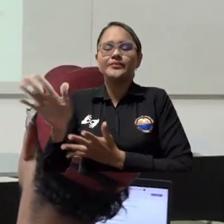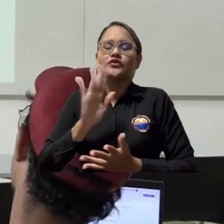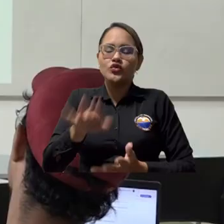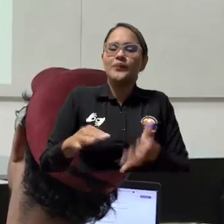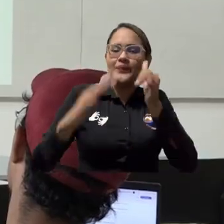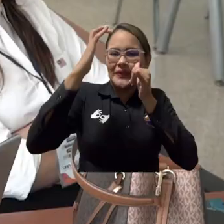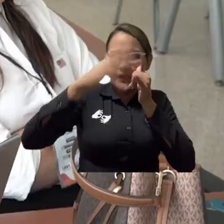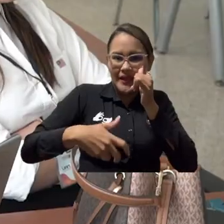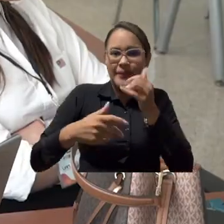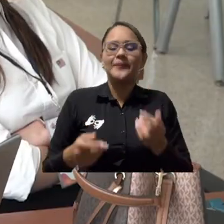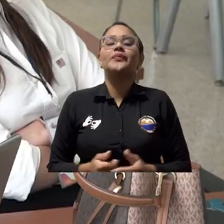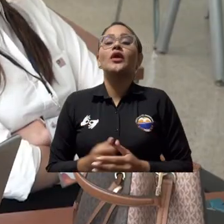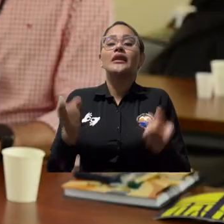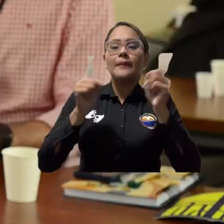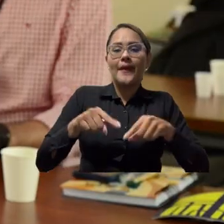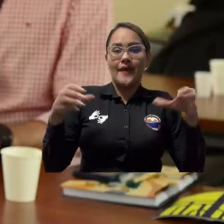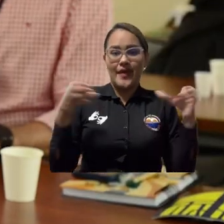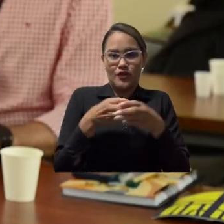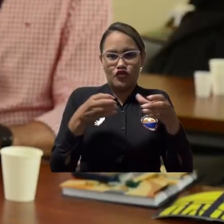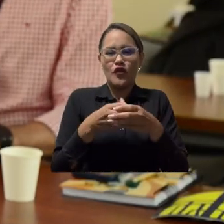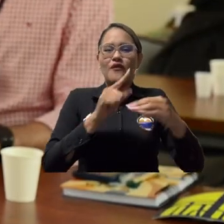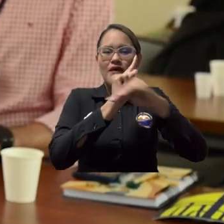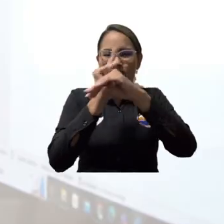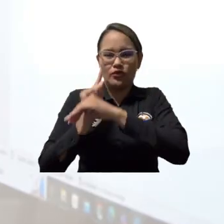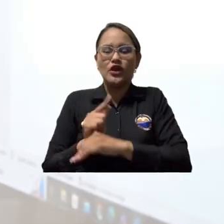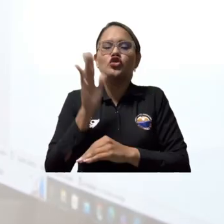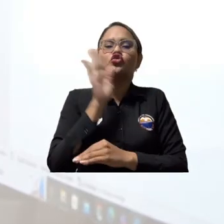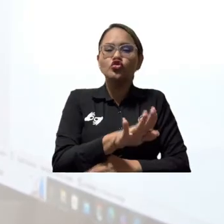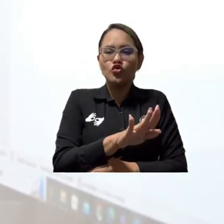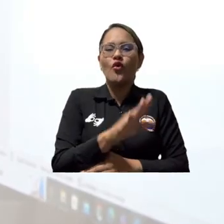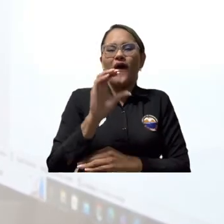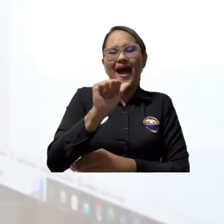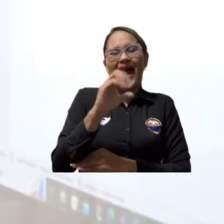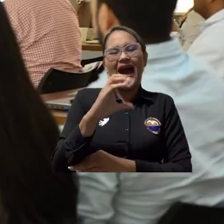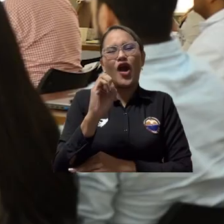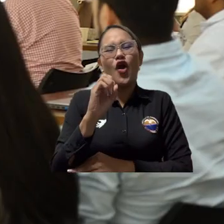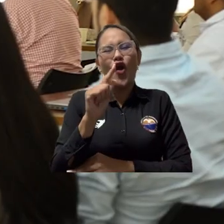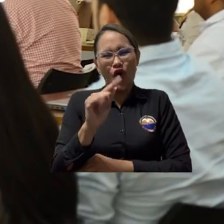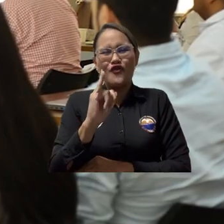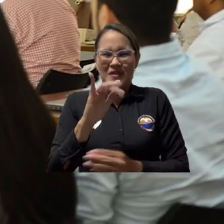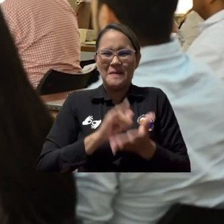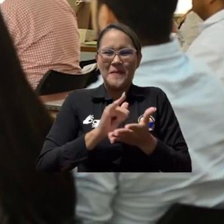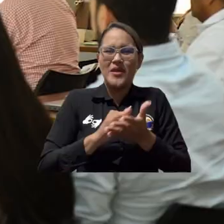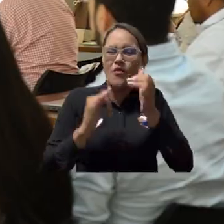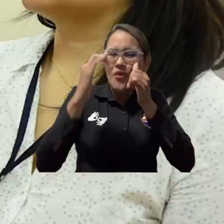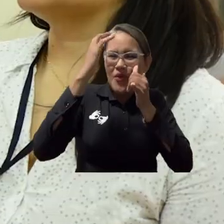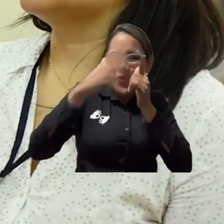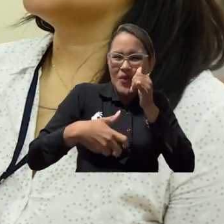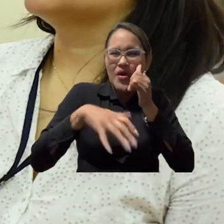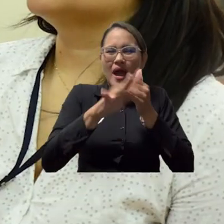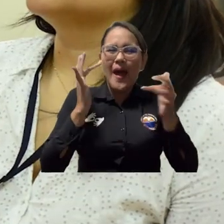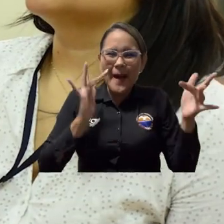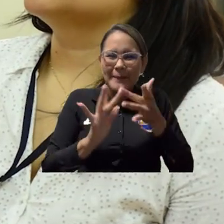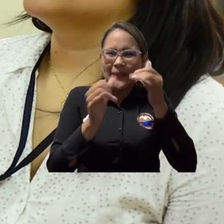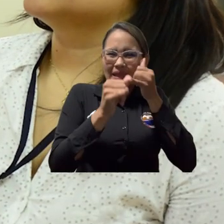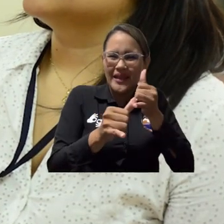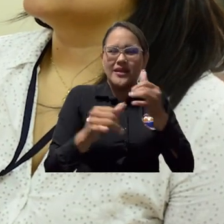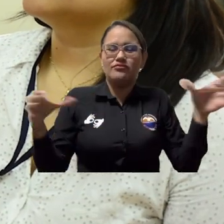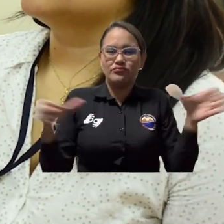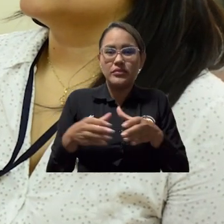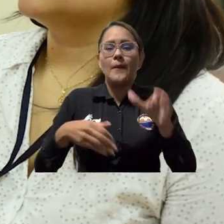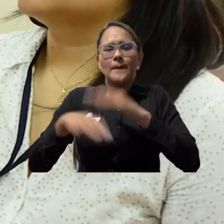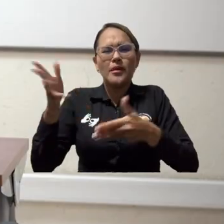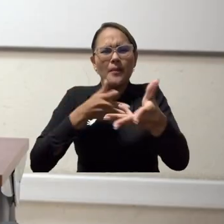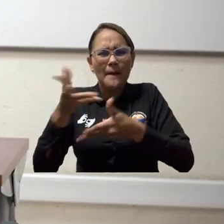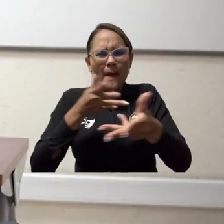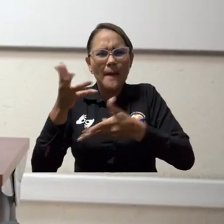programas de ingeniería industrial Redim Nodo Caribe y la Asociación Colombiana de Facultades de Ingeniería ACOFI, se promueve el avance de la enseñanza